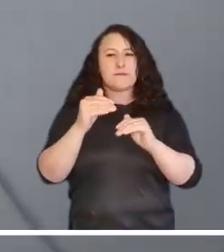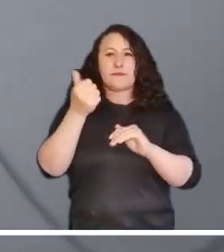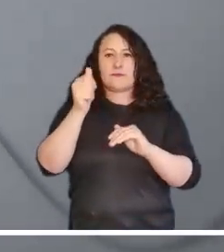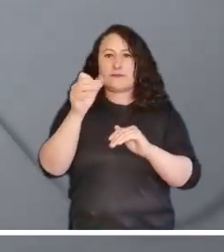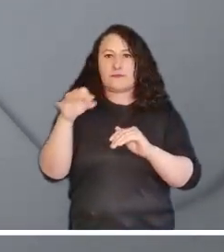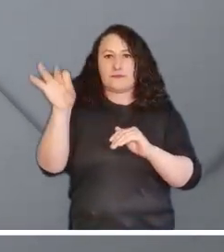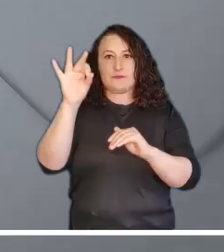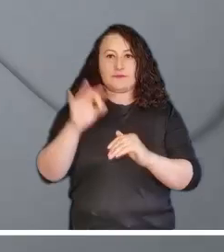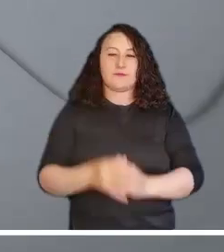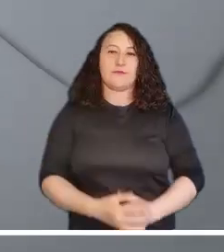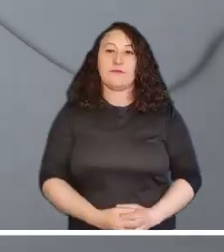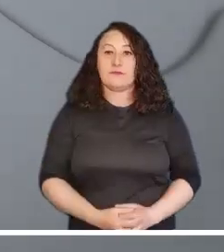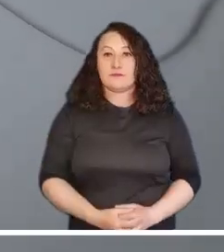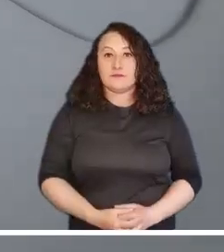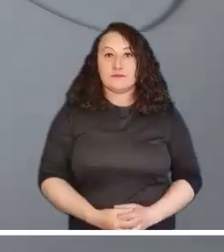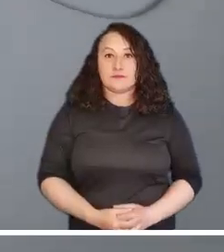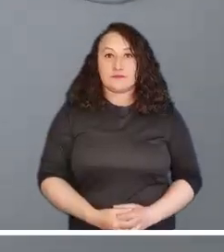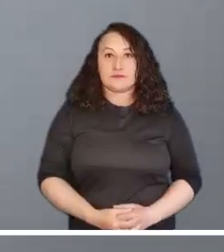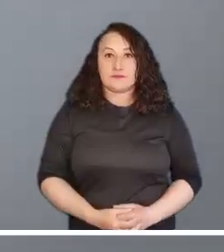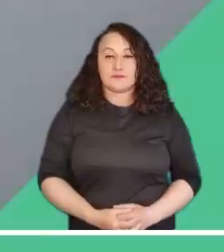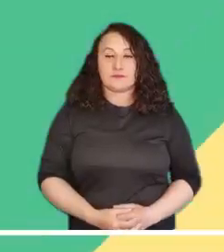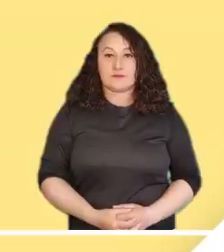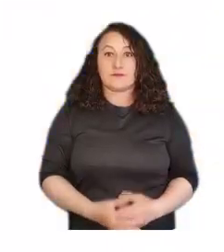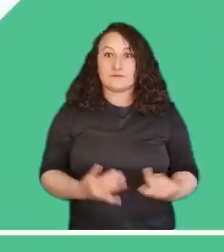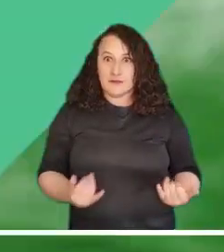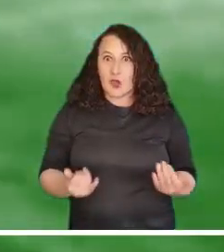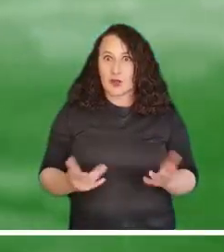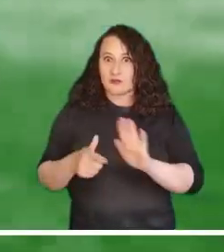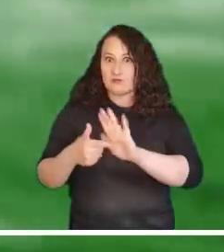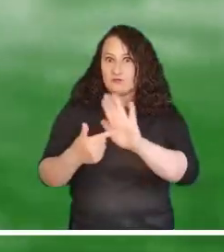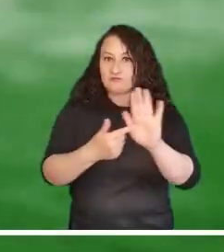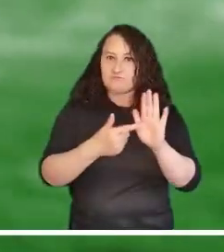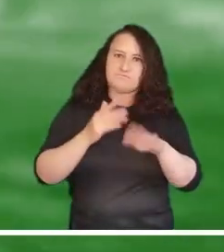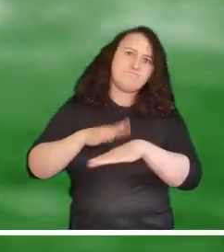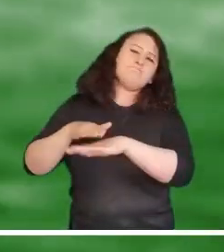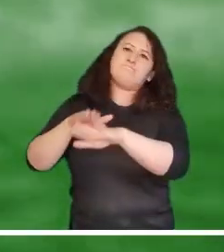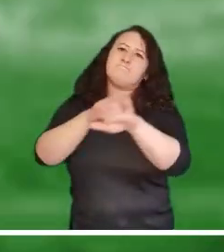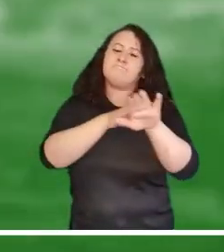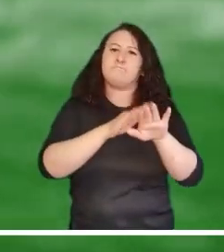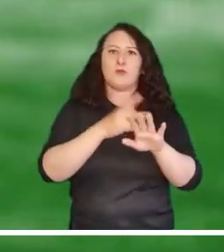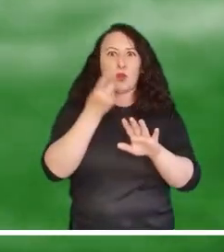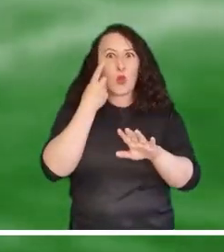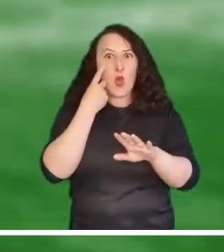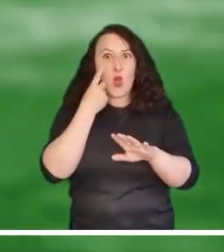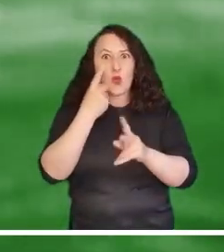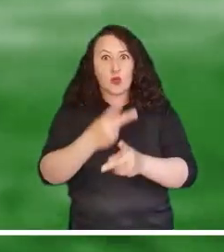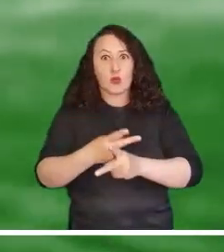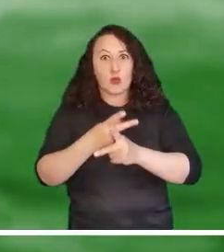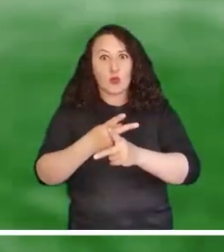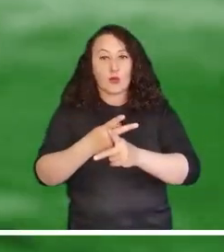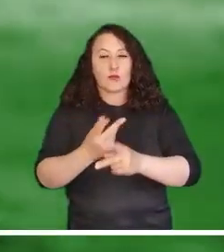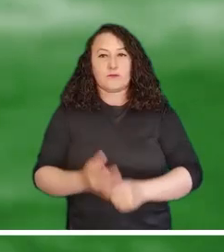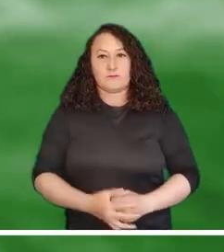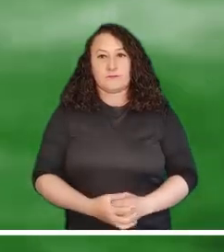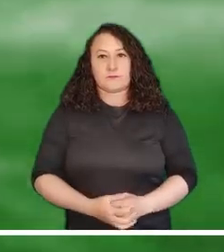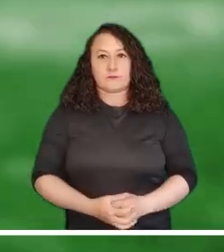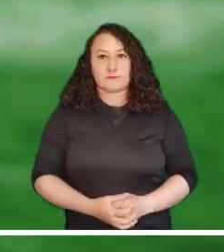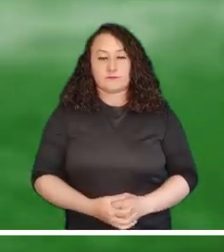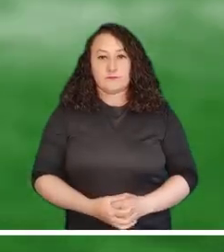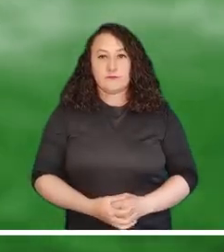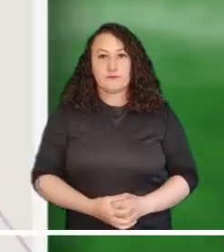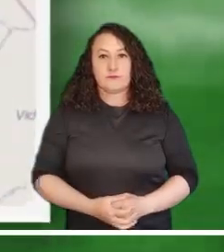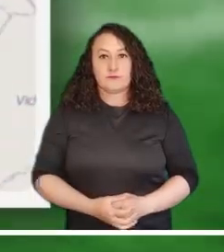temperaturas mínimas de 10 grados. A continuación, les presentamos las alertas que se encuentran activas.